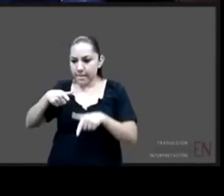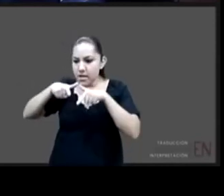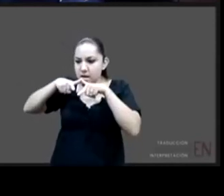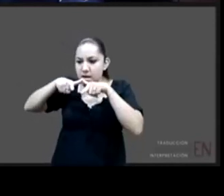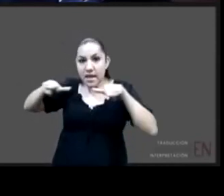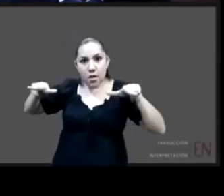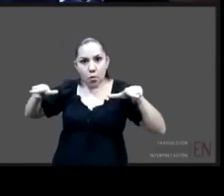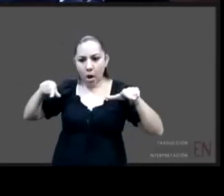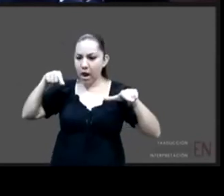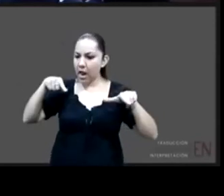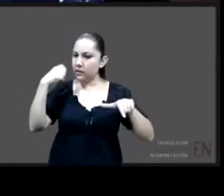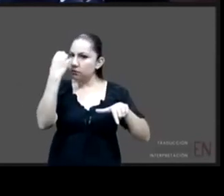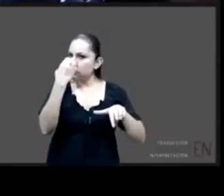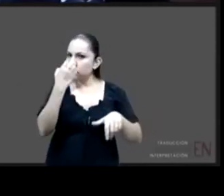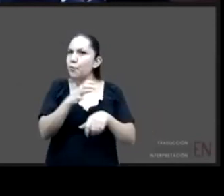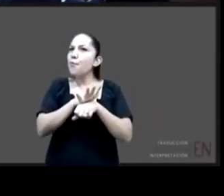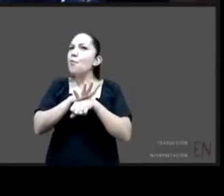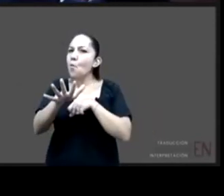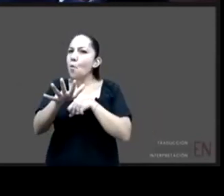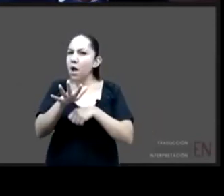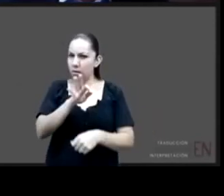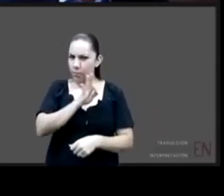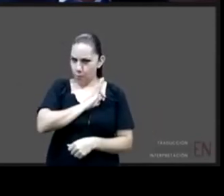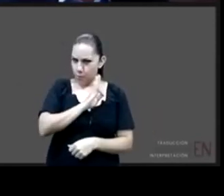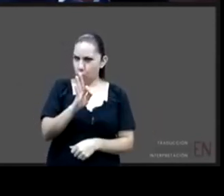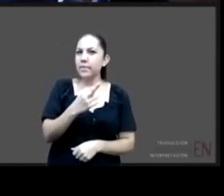cuál valdría la pena